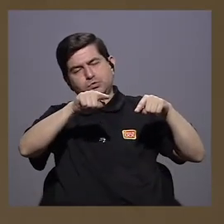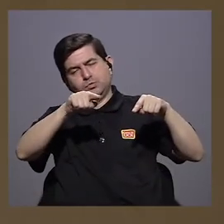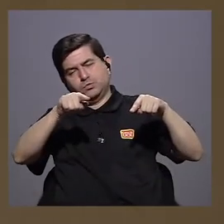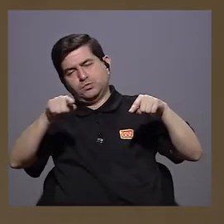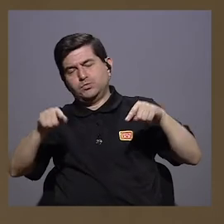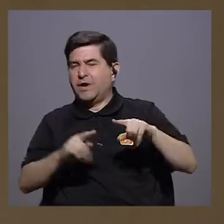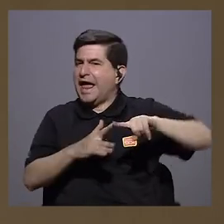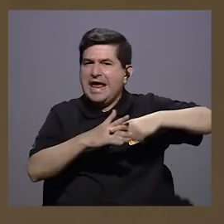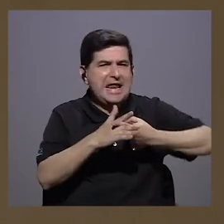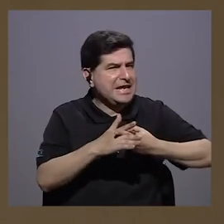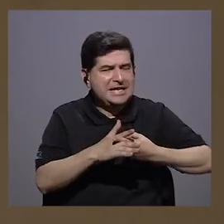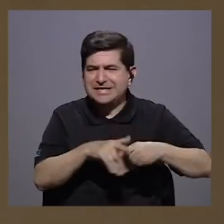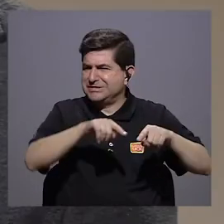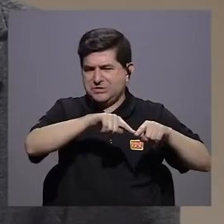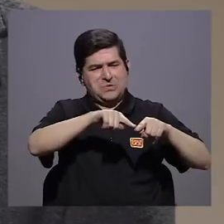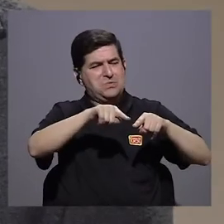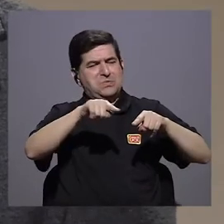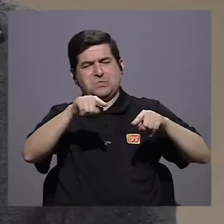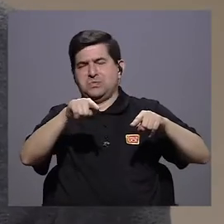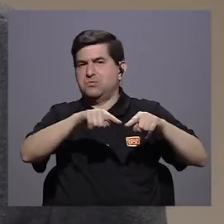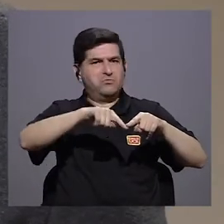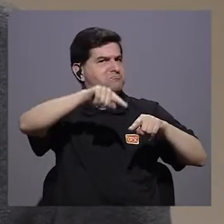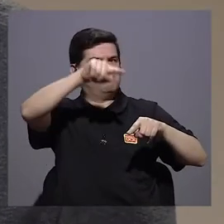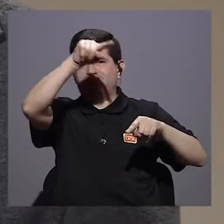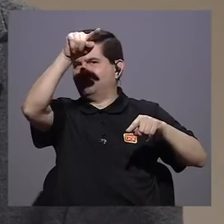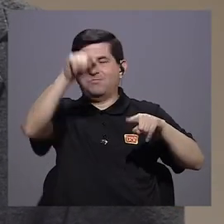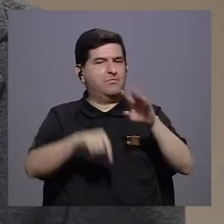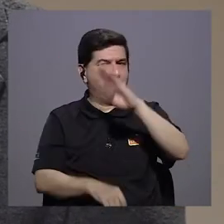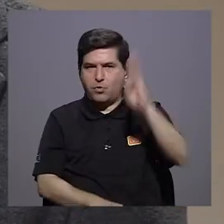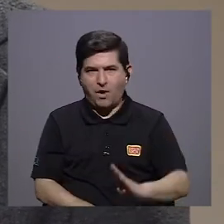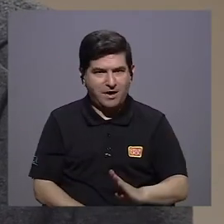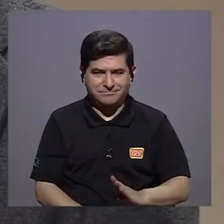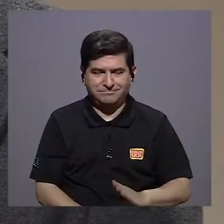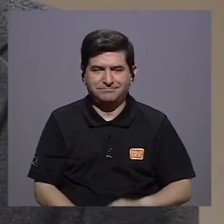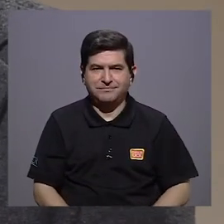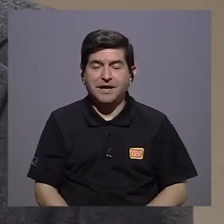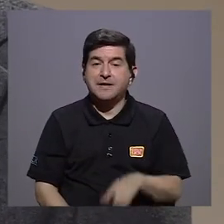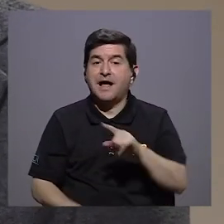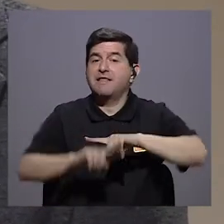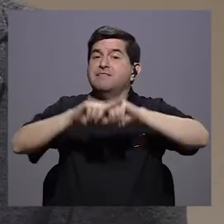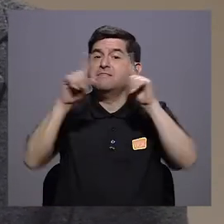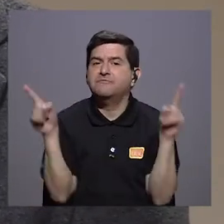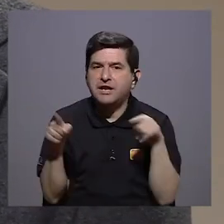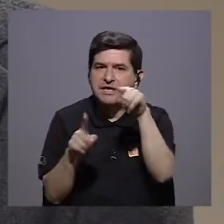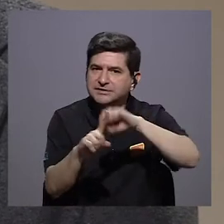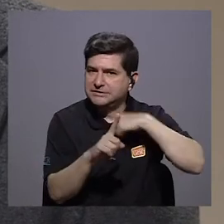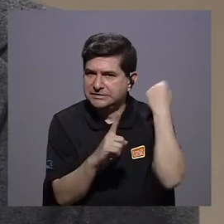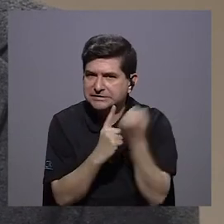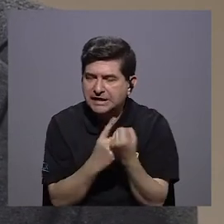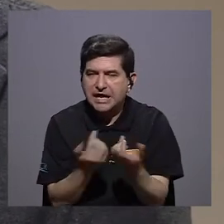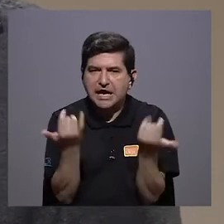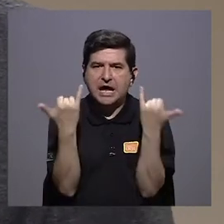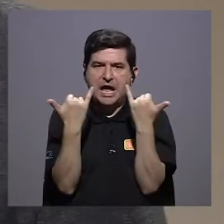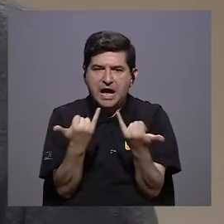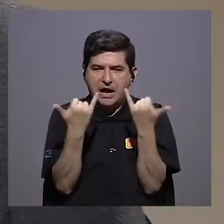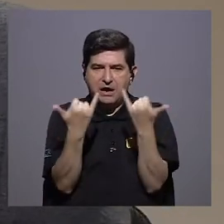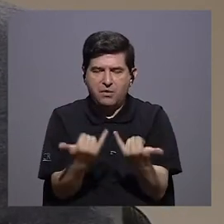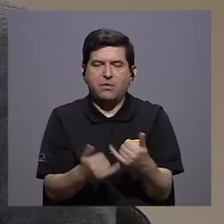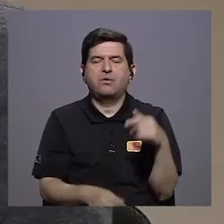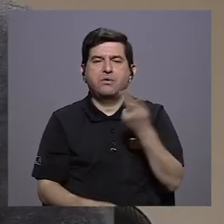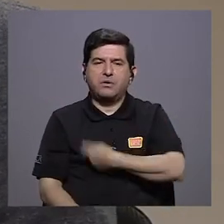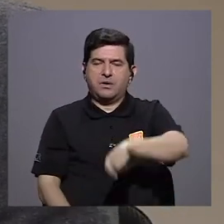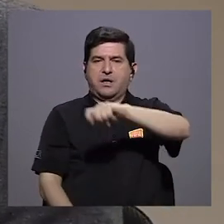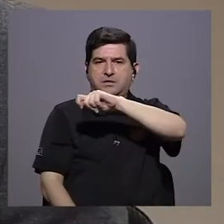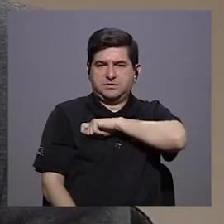comienzo. Le pusimos la planadora desde el comienzo, no dejamos que esto se saliera de control. Entonces, es muy diferente eso a lo que ha pasado en otros